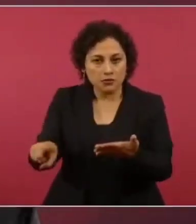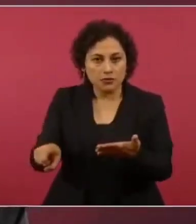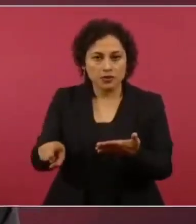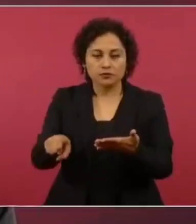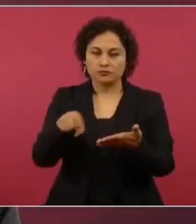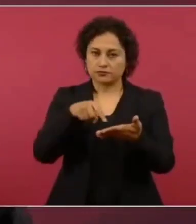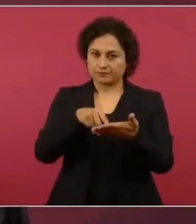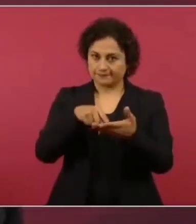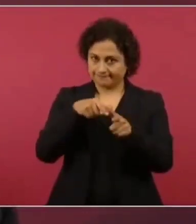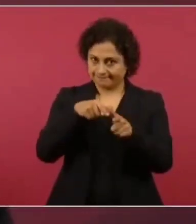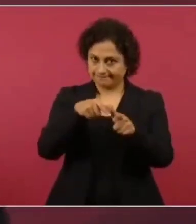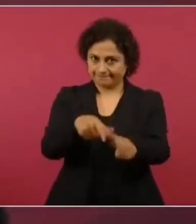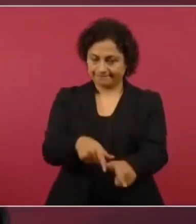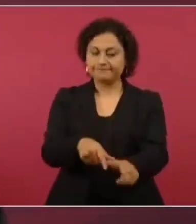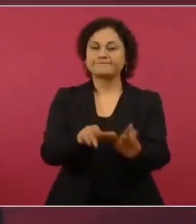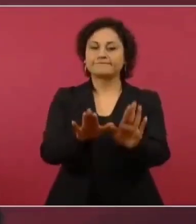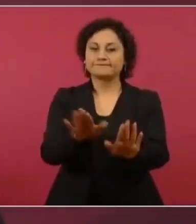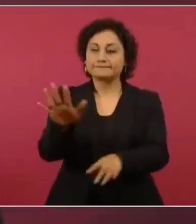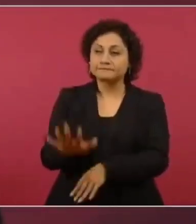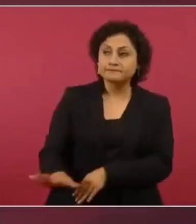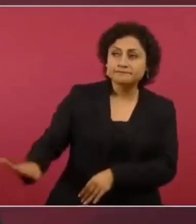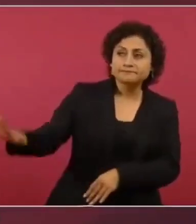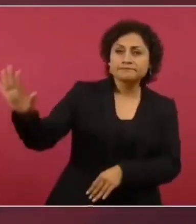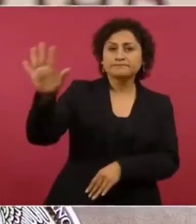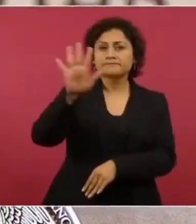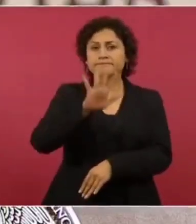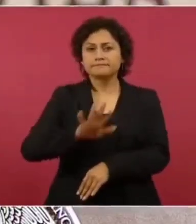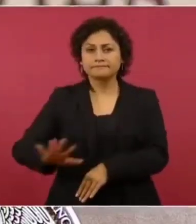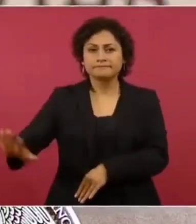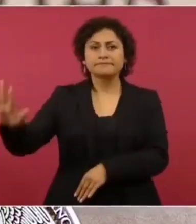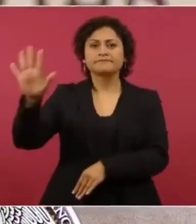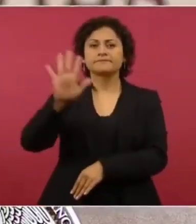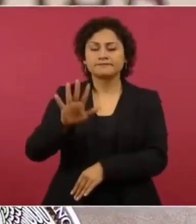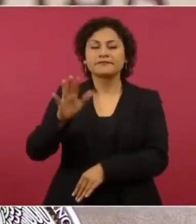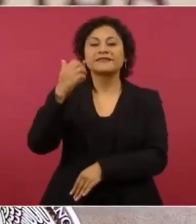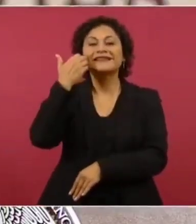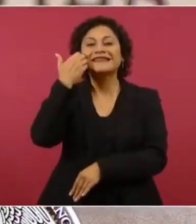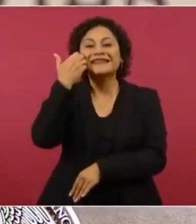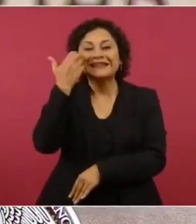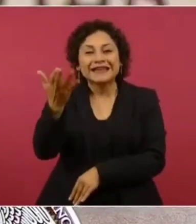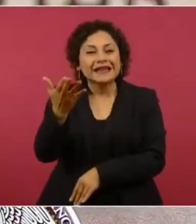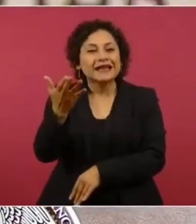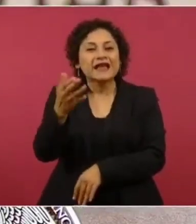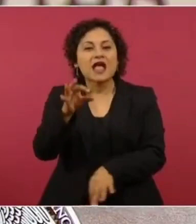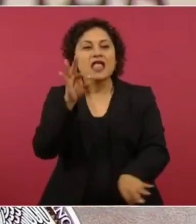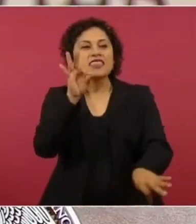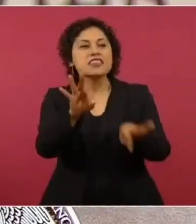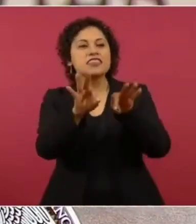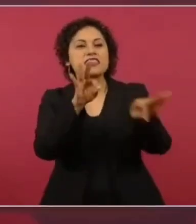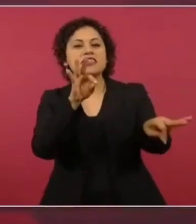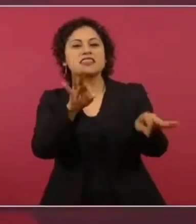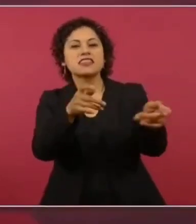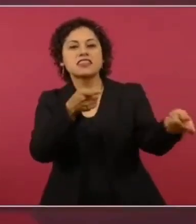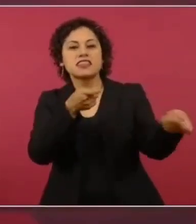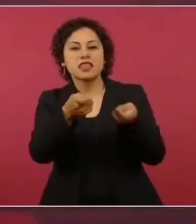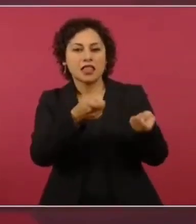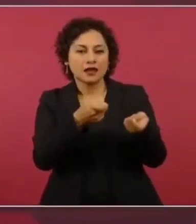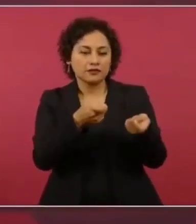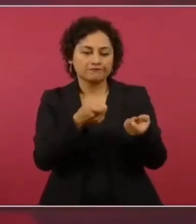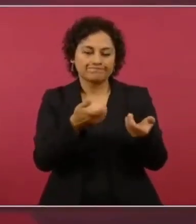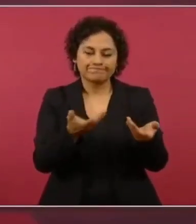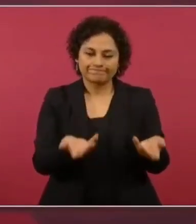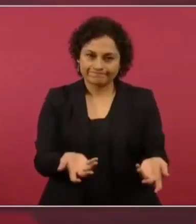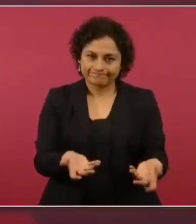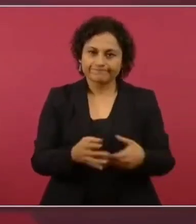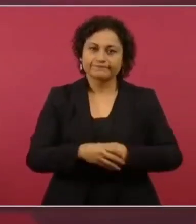Occidente hará cualquier cosa para manipular a la opinión pública. Y bueno, también